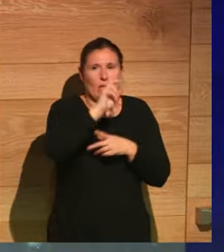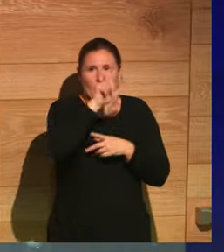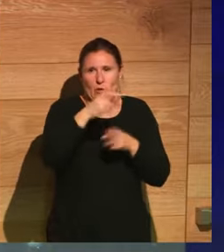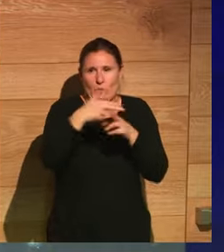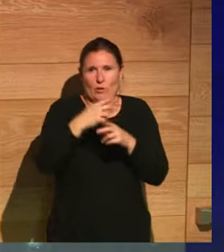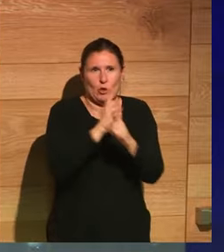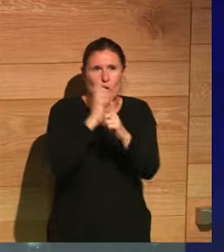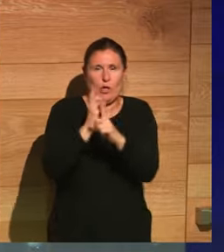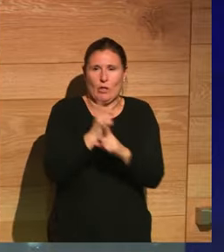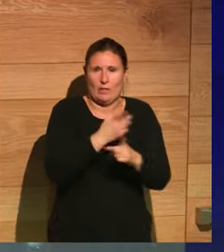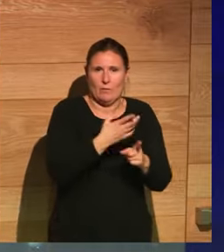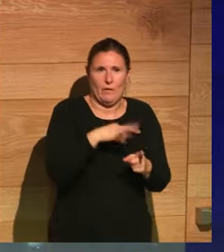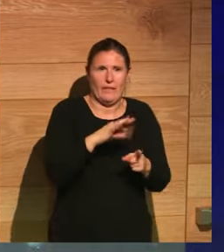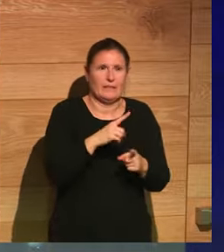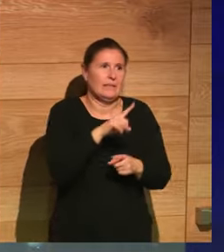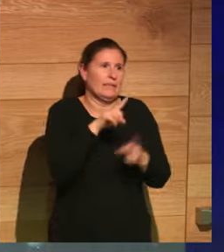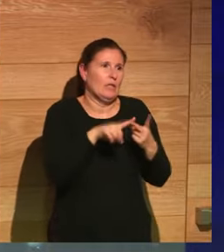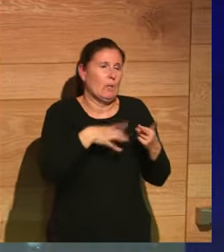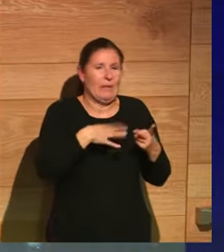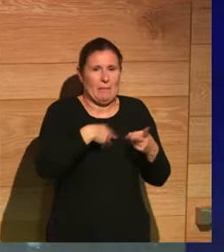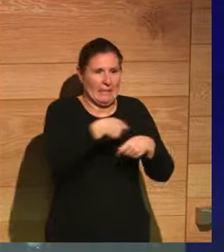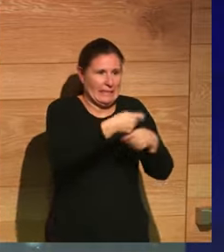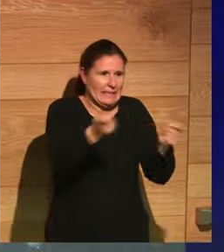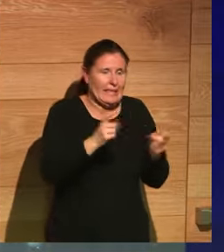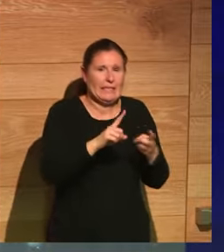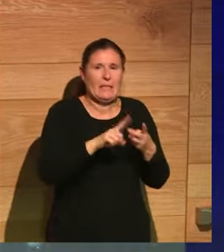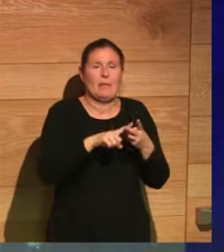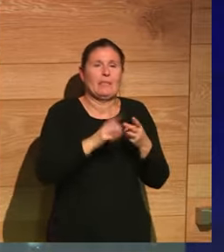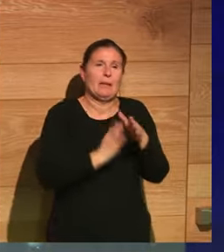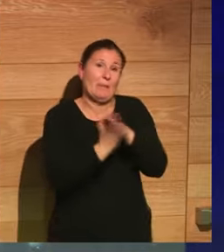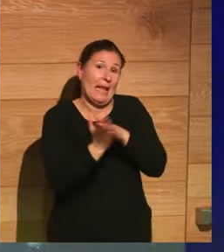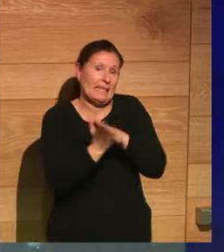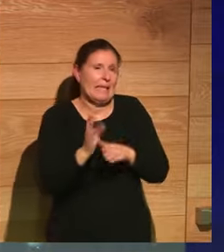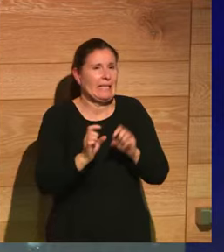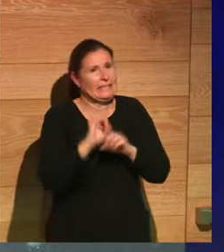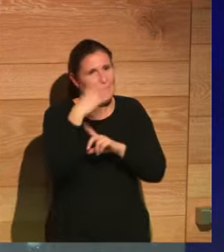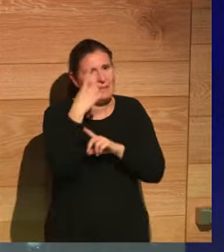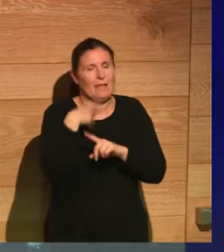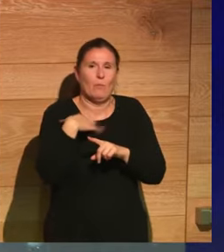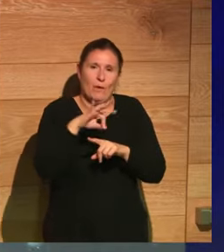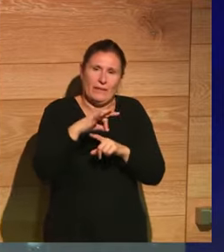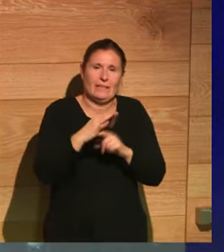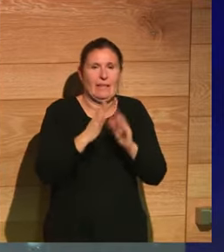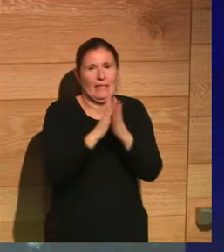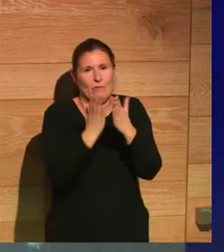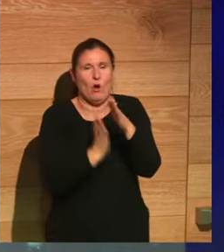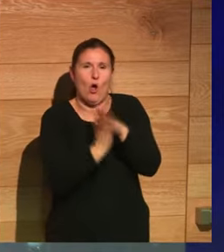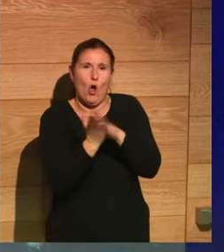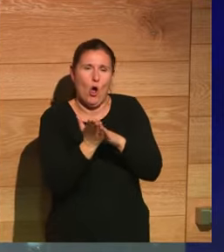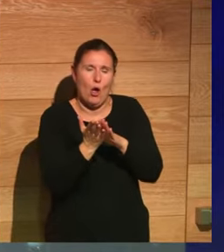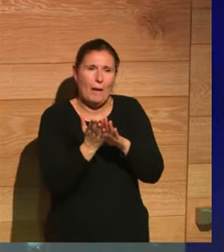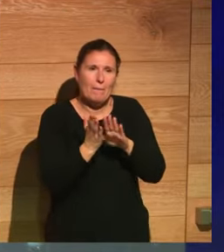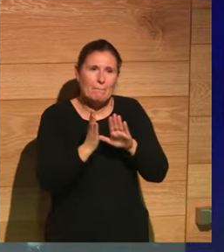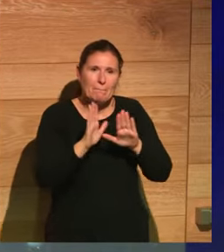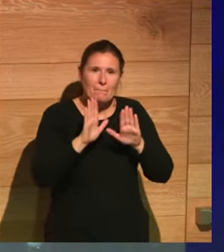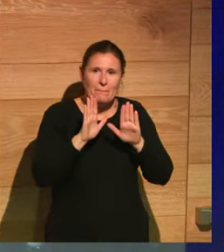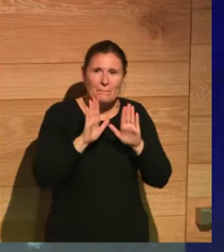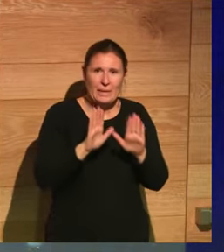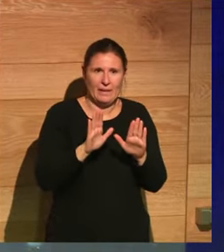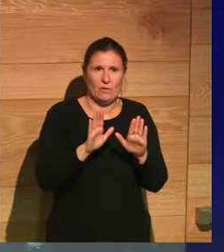políticos, luego podías pasar Pasquines, luego llega Gutenberg y ya puedes por lo menos hacer una imprenta con un libro, pero claro,